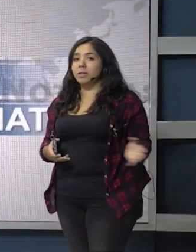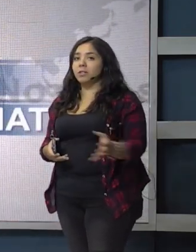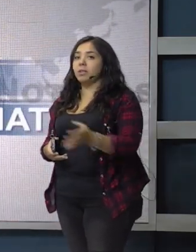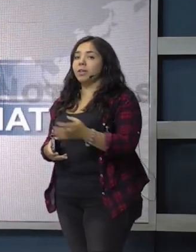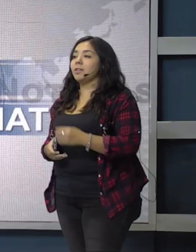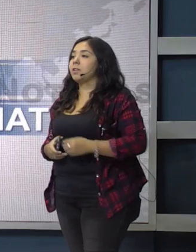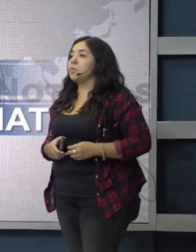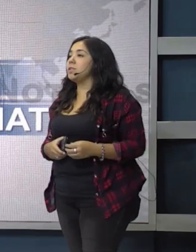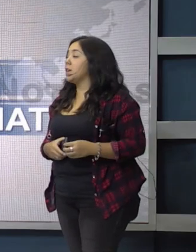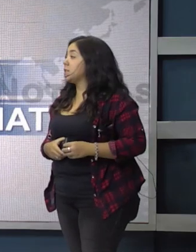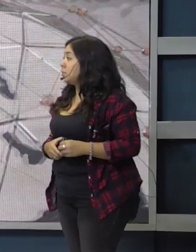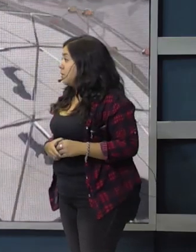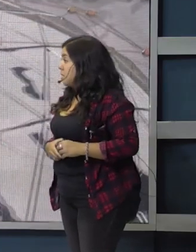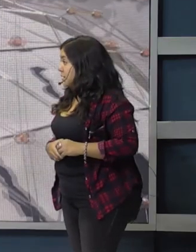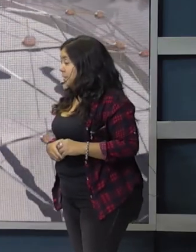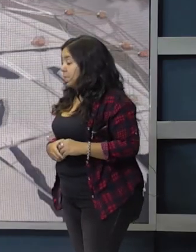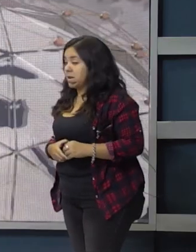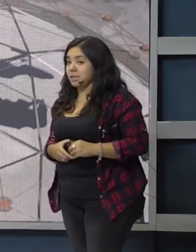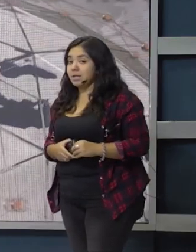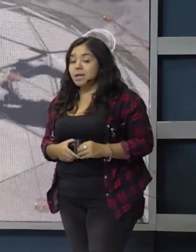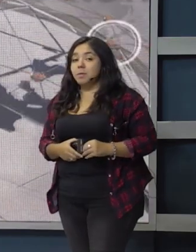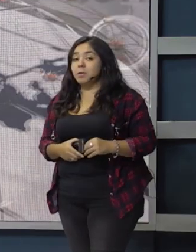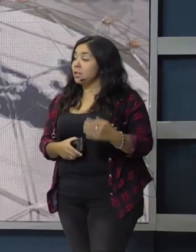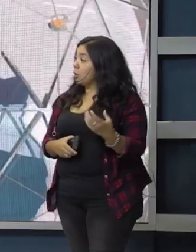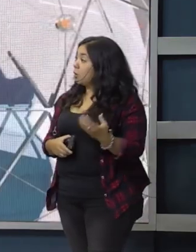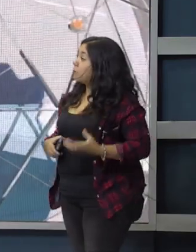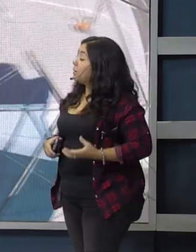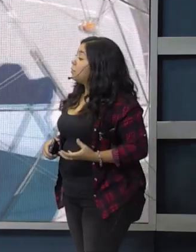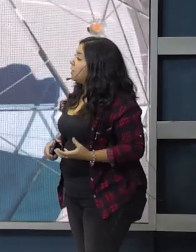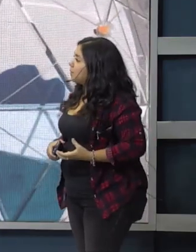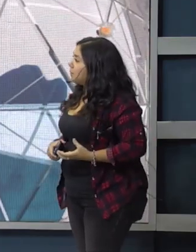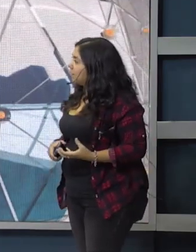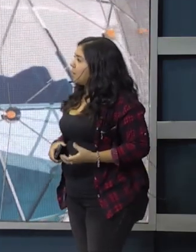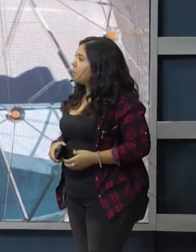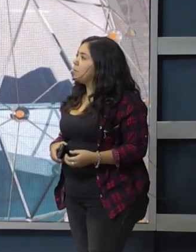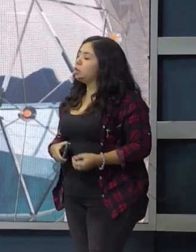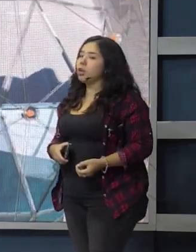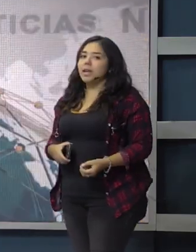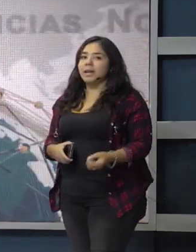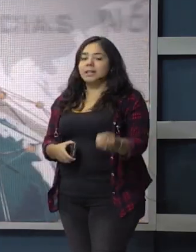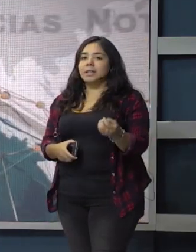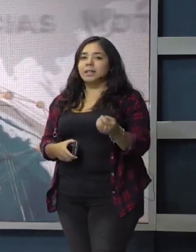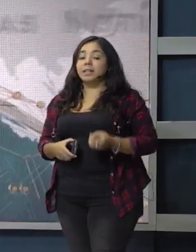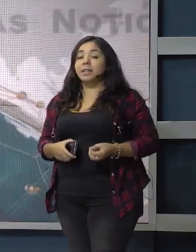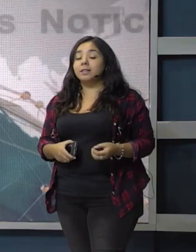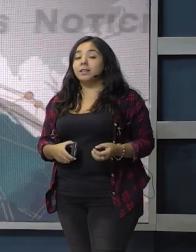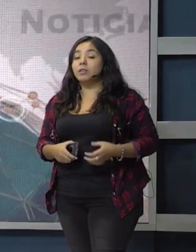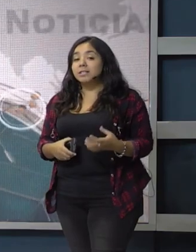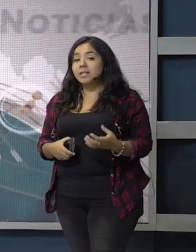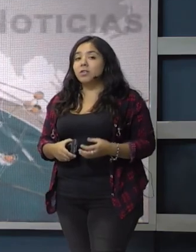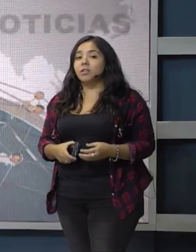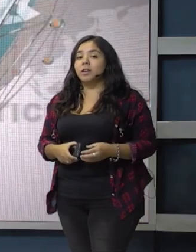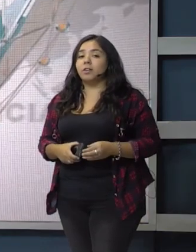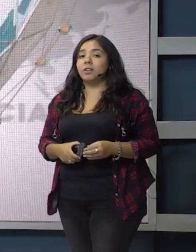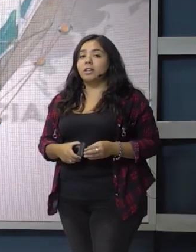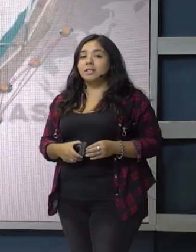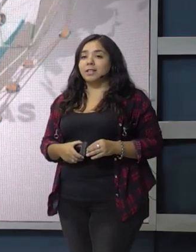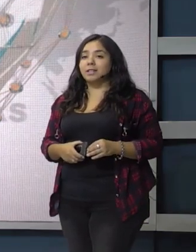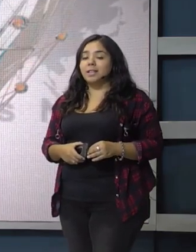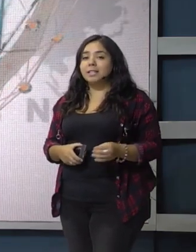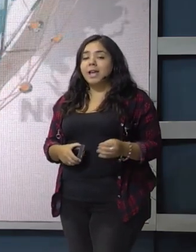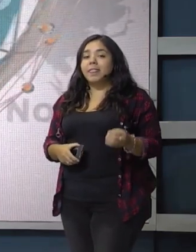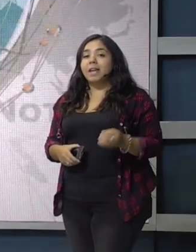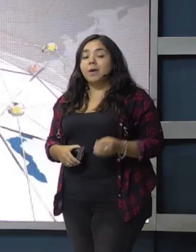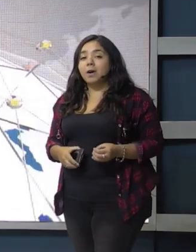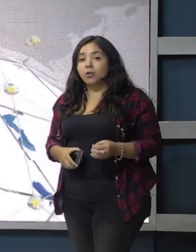ya completando esta frecuencia de 19 viajes semanales. Pero si quiere compartimos directamente el momento en el que el gerente, el CEO de Aerolíneas